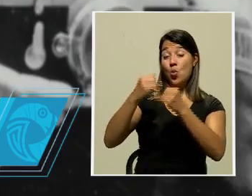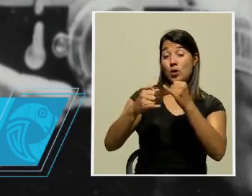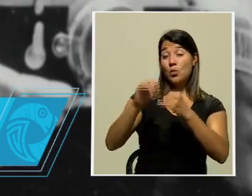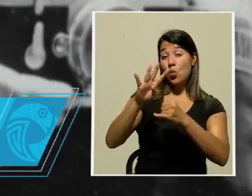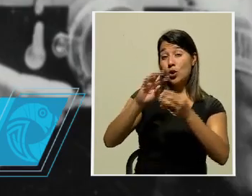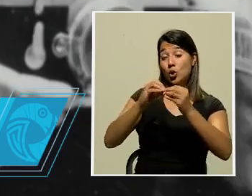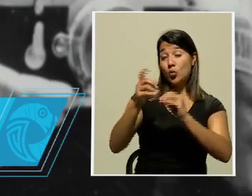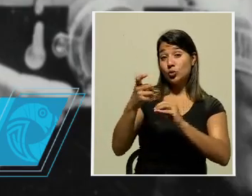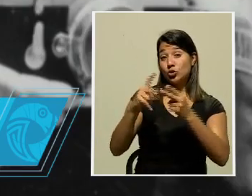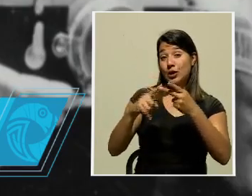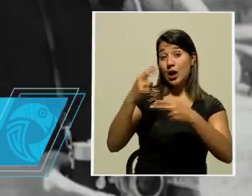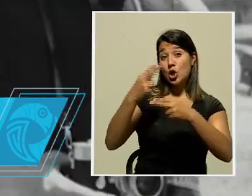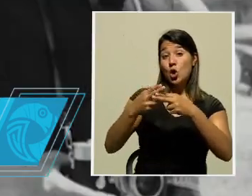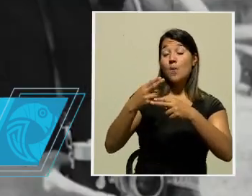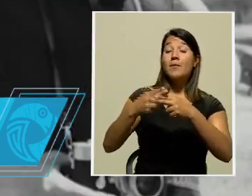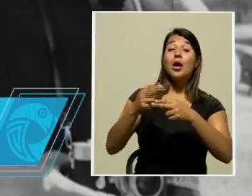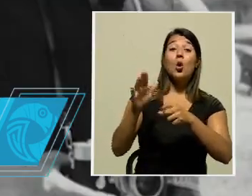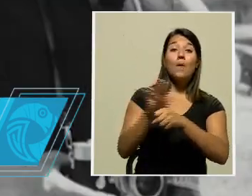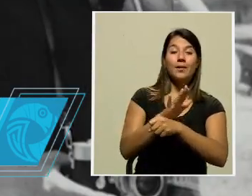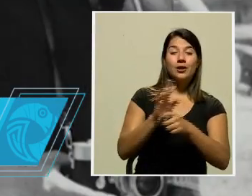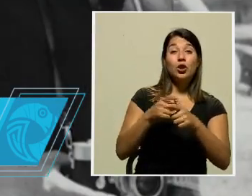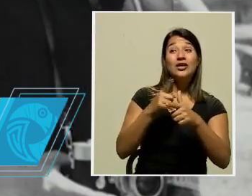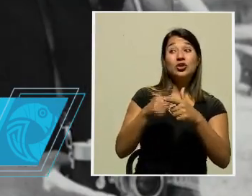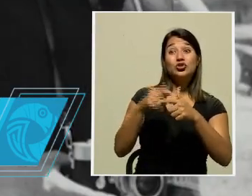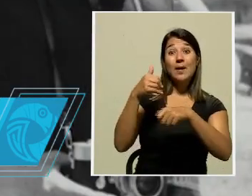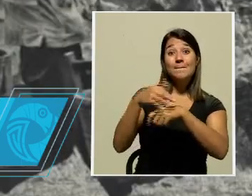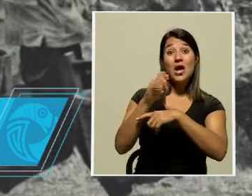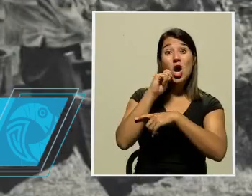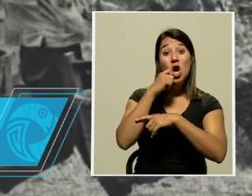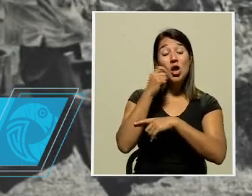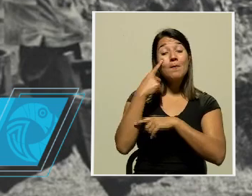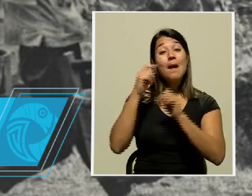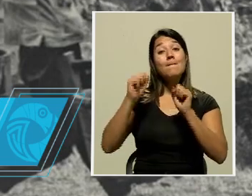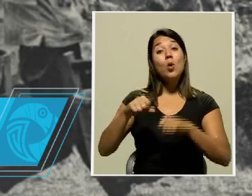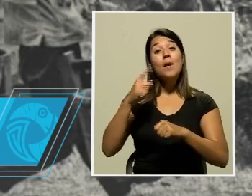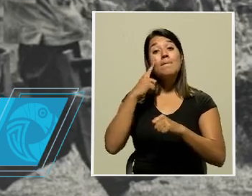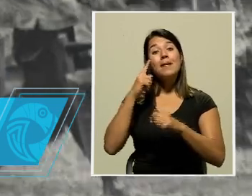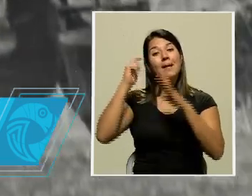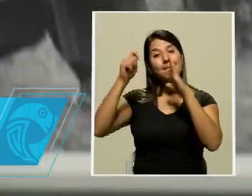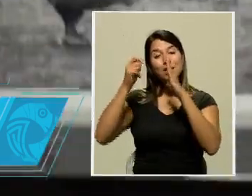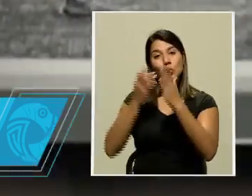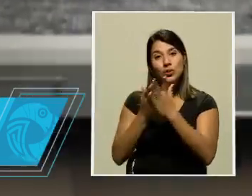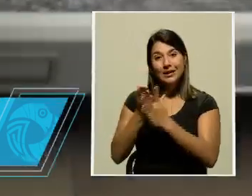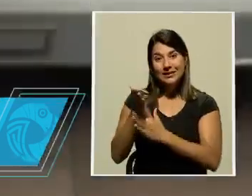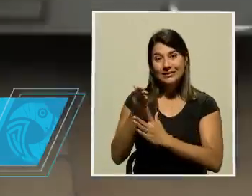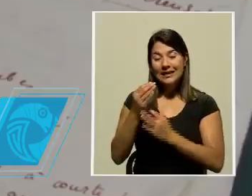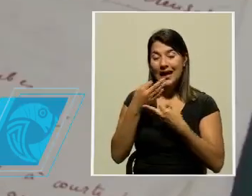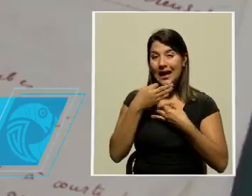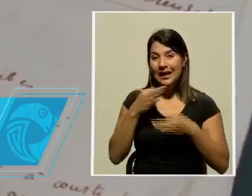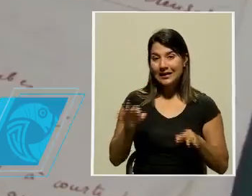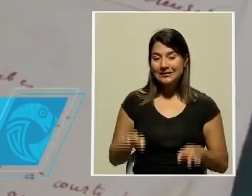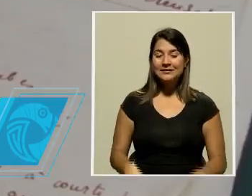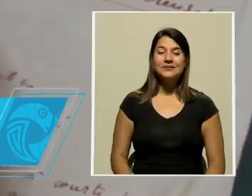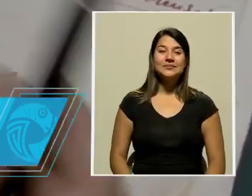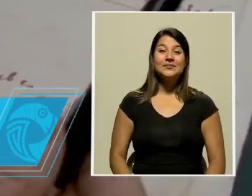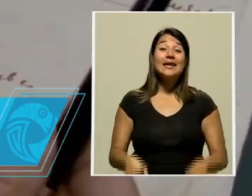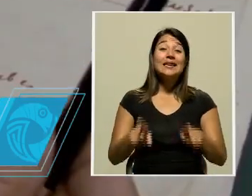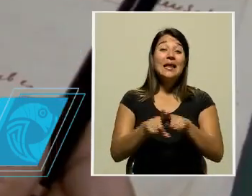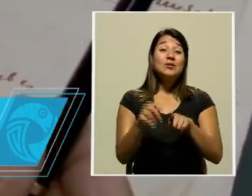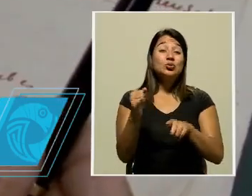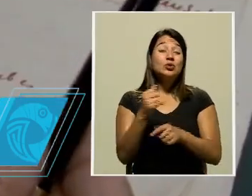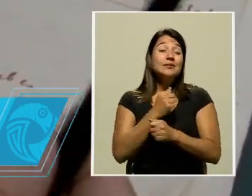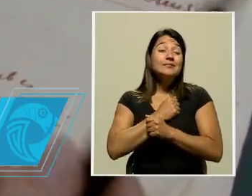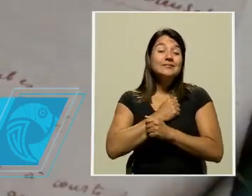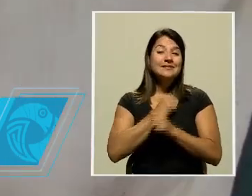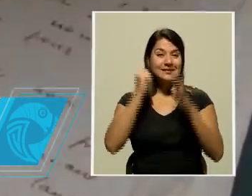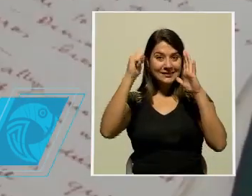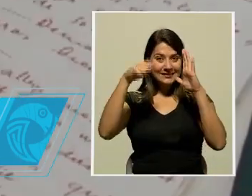completo. Así se les enviará un código exclusivo para ver la película gratuitamente. Por otra parte, los amantes del cine